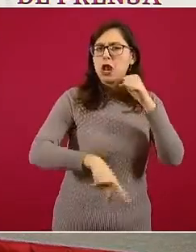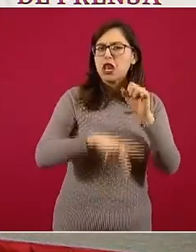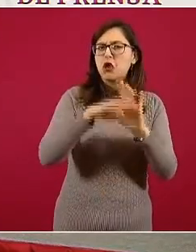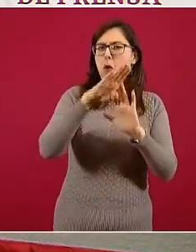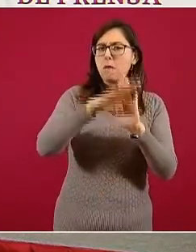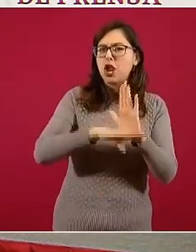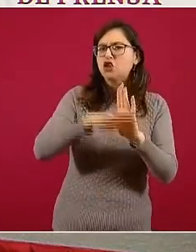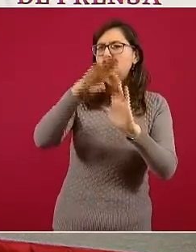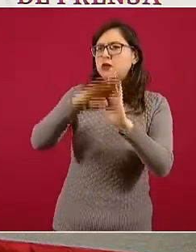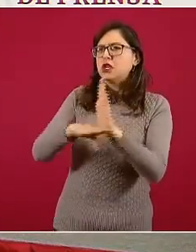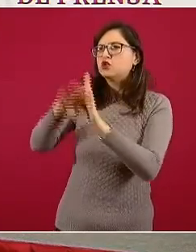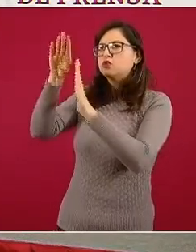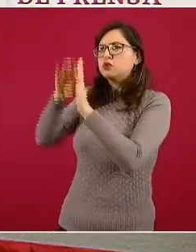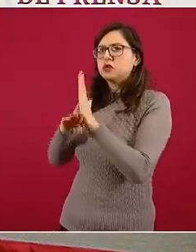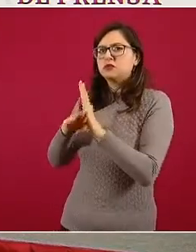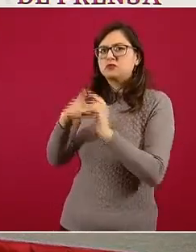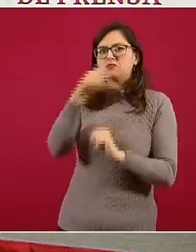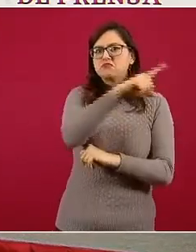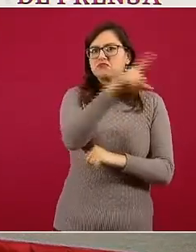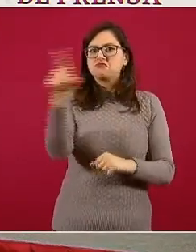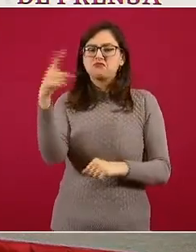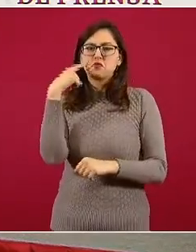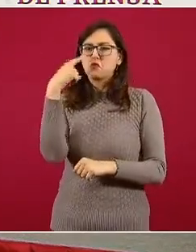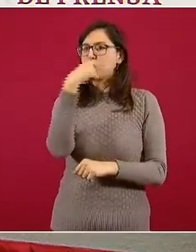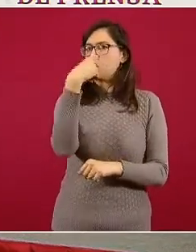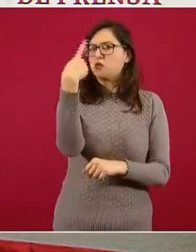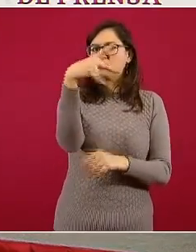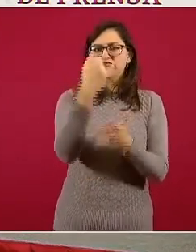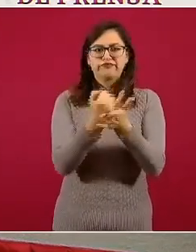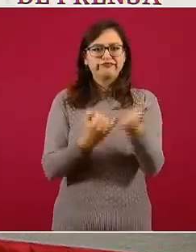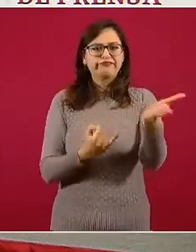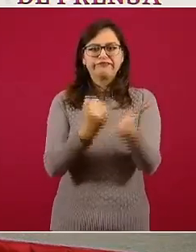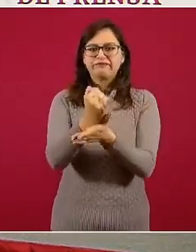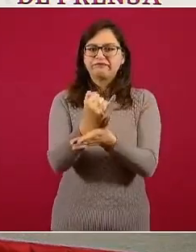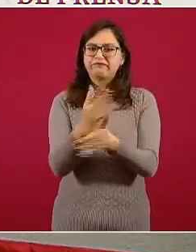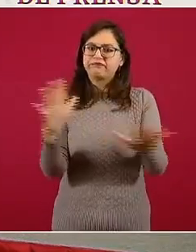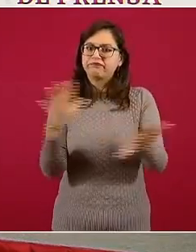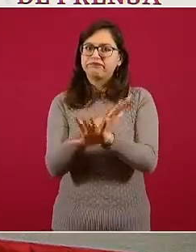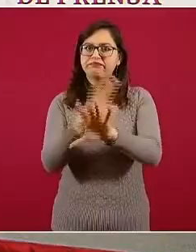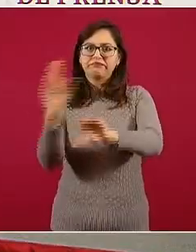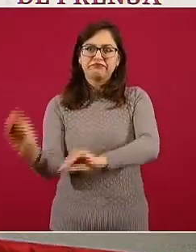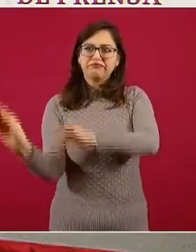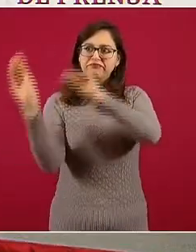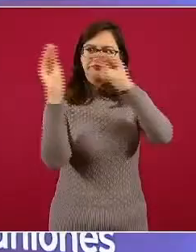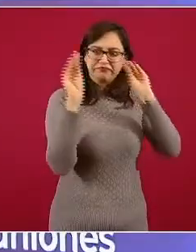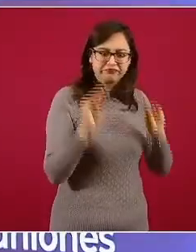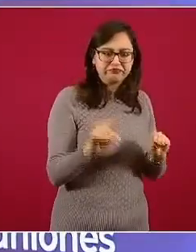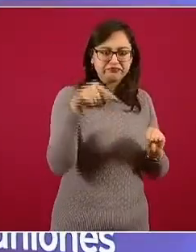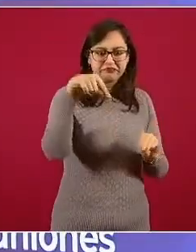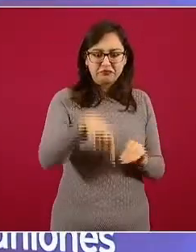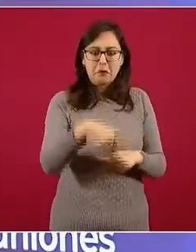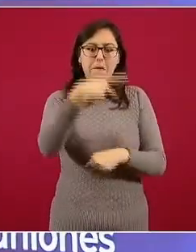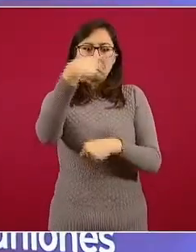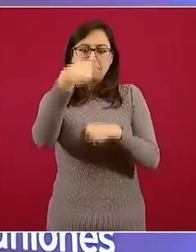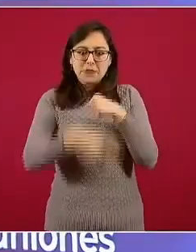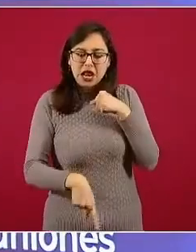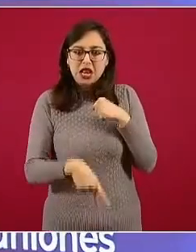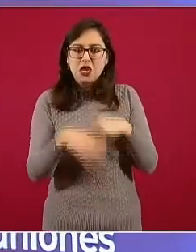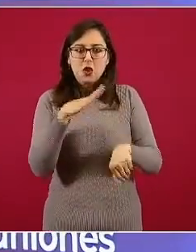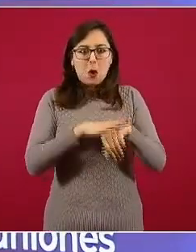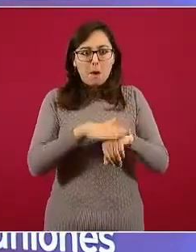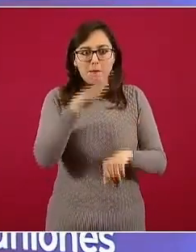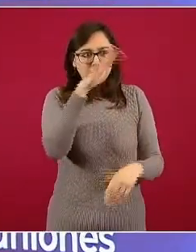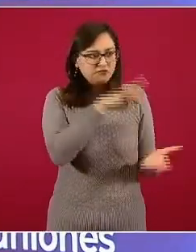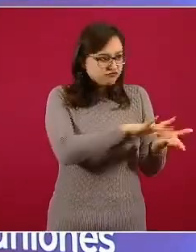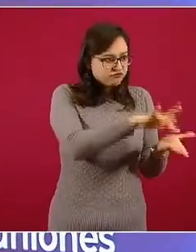ICE también está buscando la posibilidad de traer personas que están en estas entidades federativas de poca carga hospitalaria para